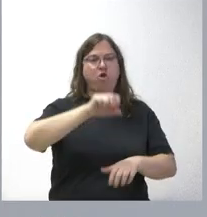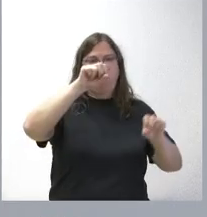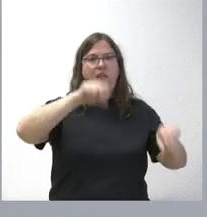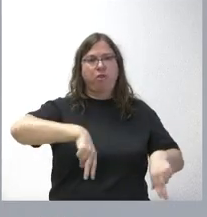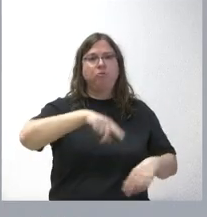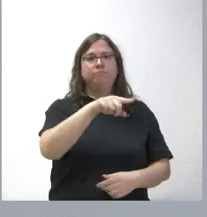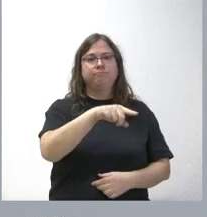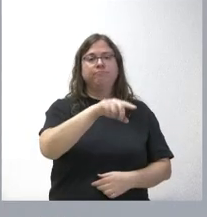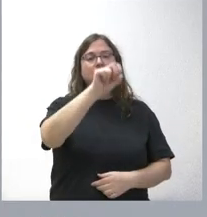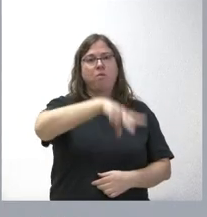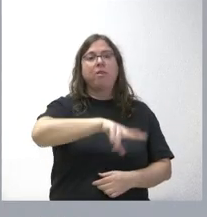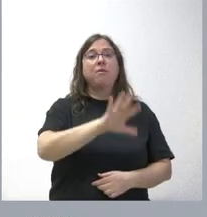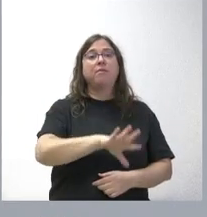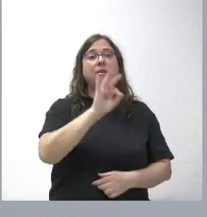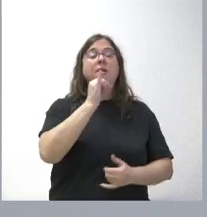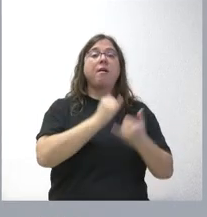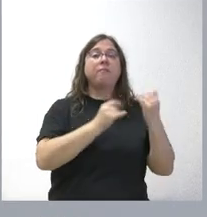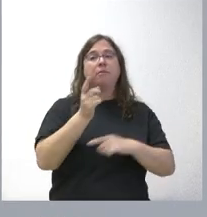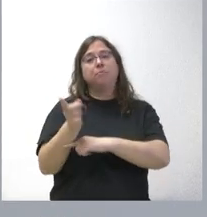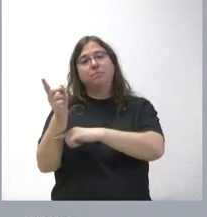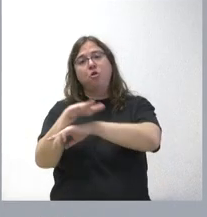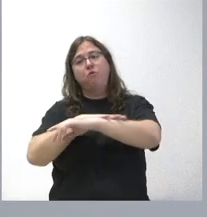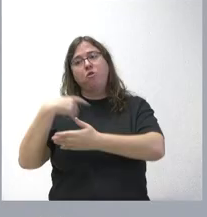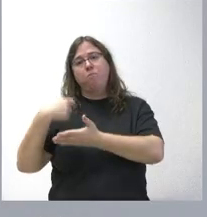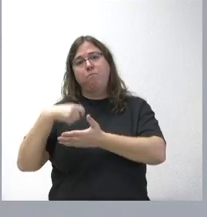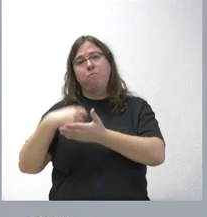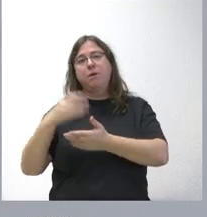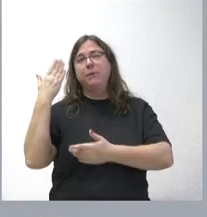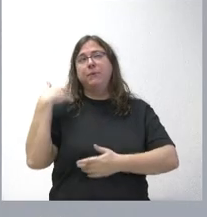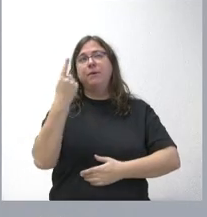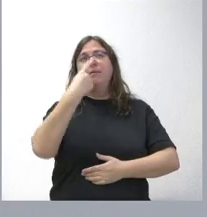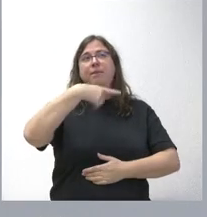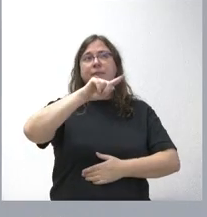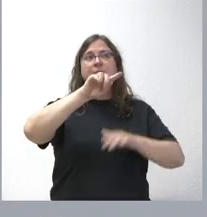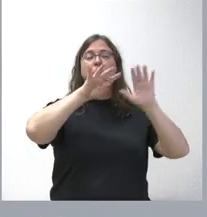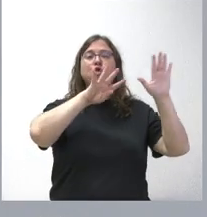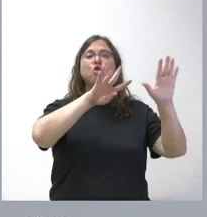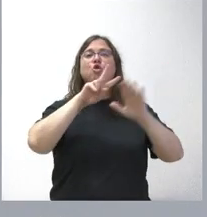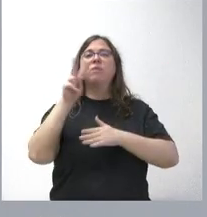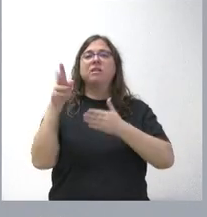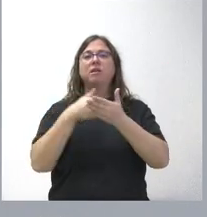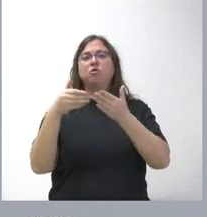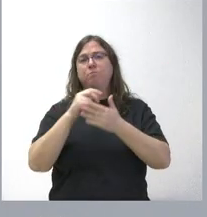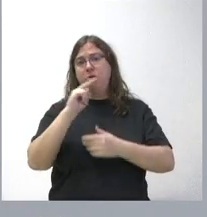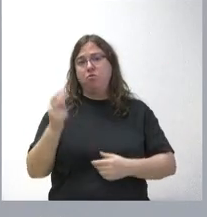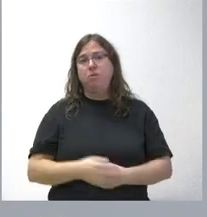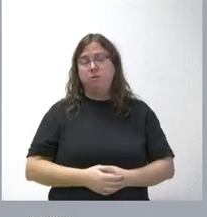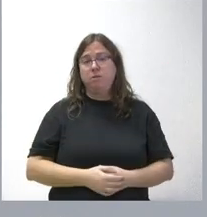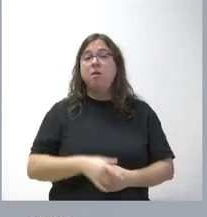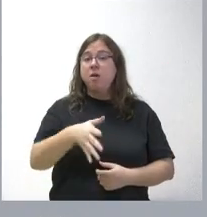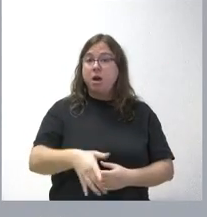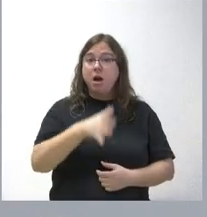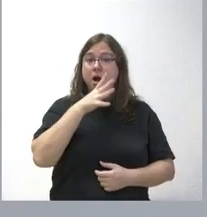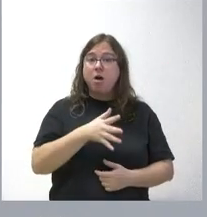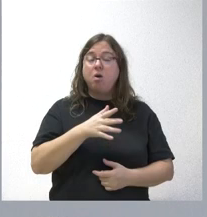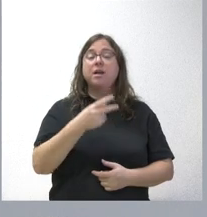esta decisión e hizo que el Gobierno tuviera que pagar en aquel momento 192 millones de euros. De lo que estamos hablando es ahora una